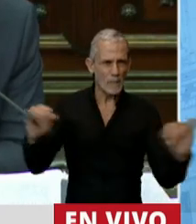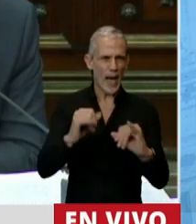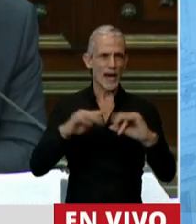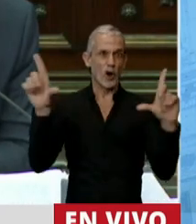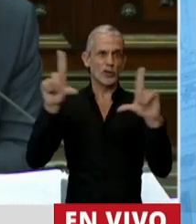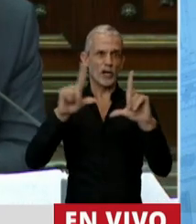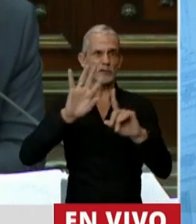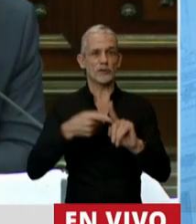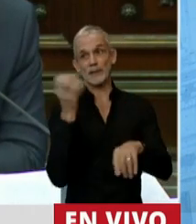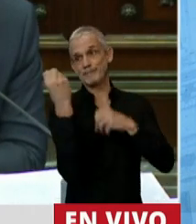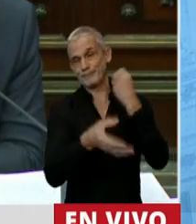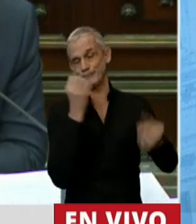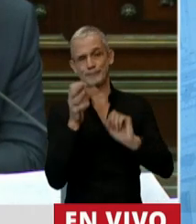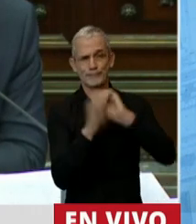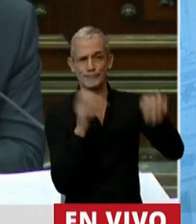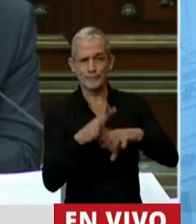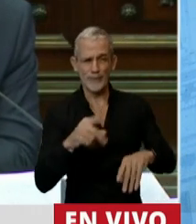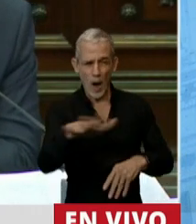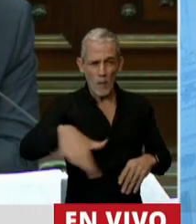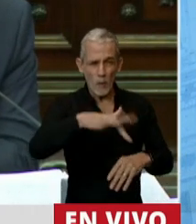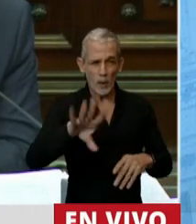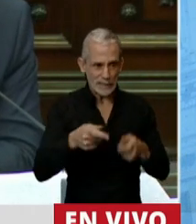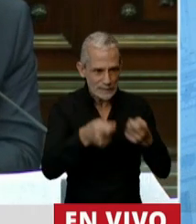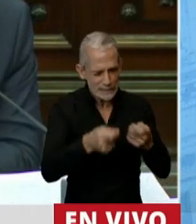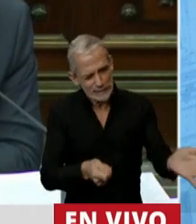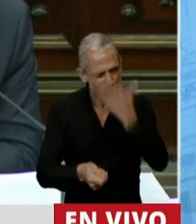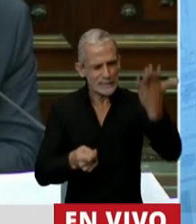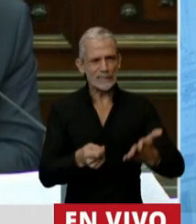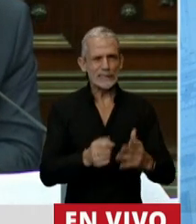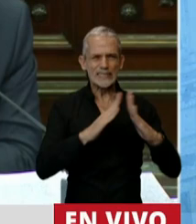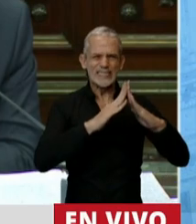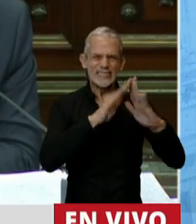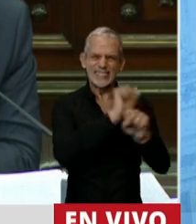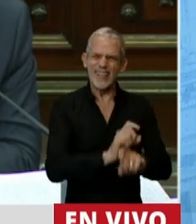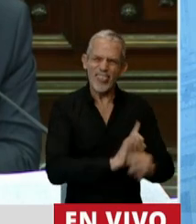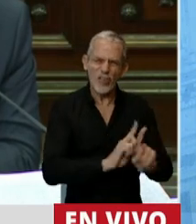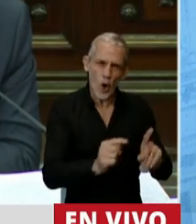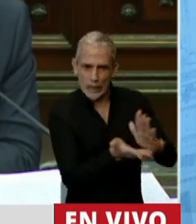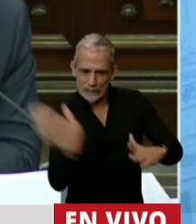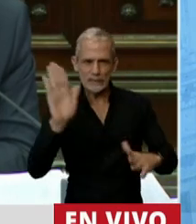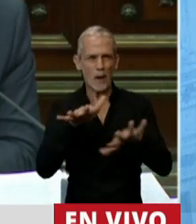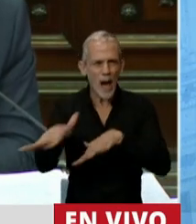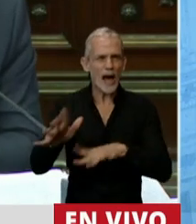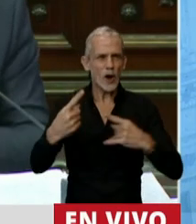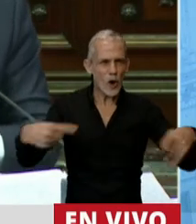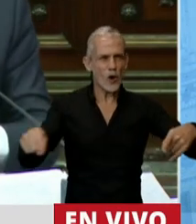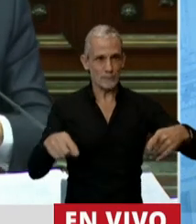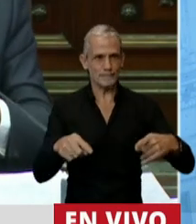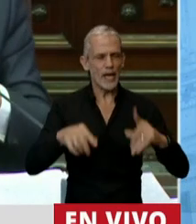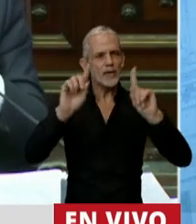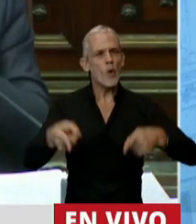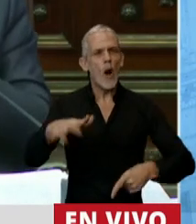comunicación que bombardeó a este pueblo para convencerlo de que no era el camino este, firmemente